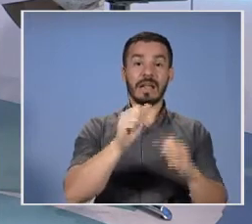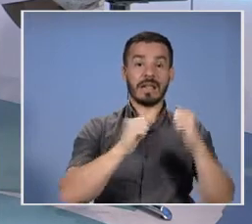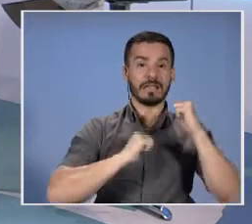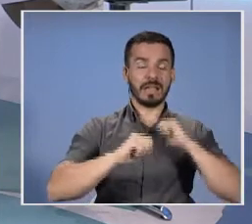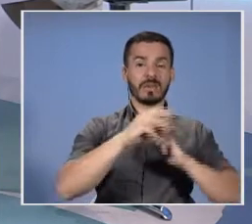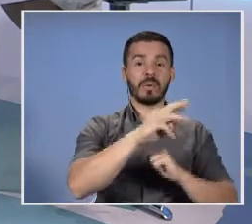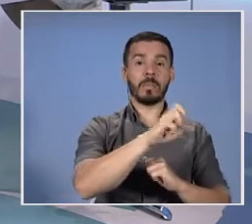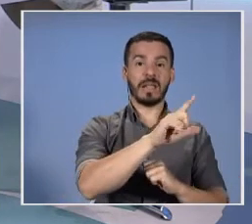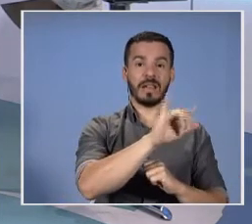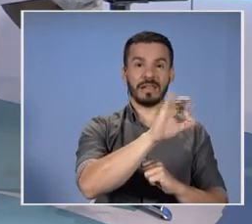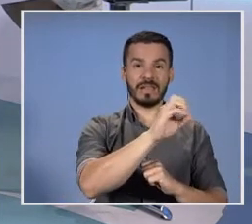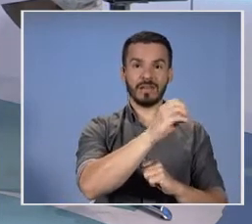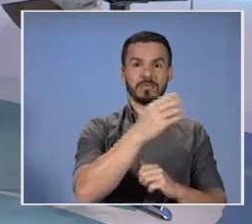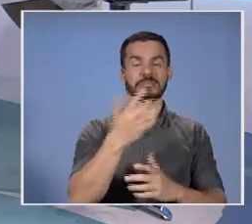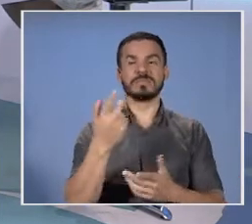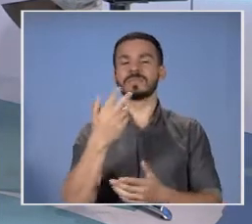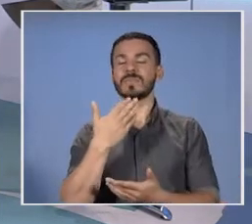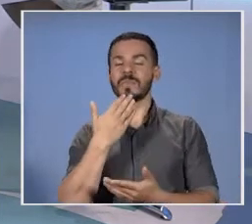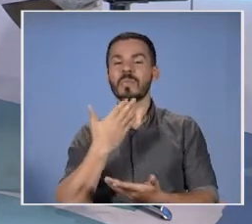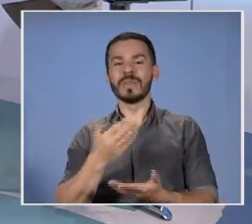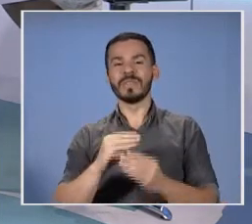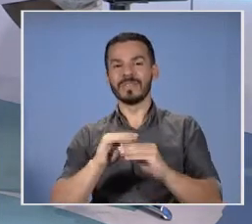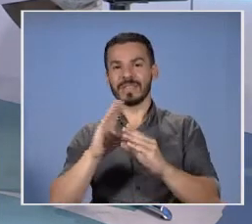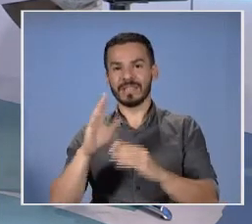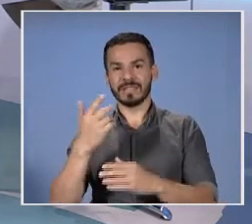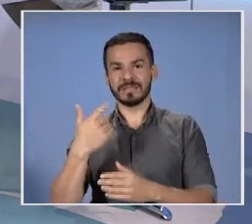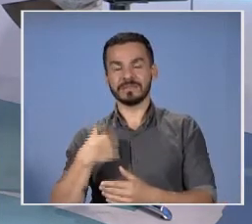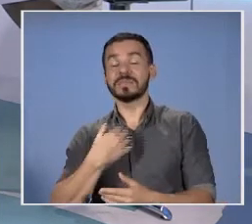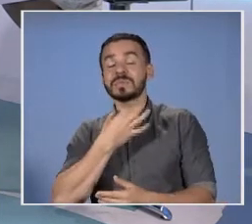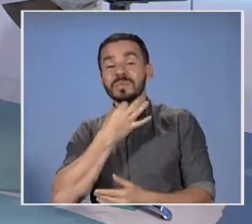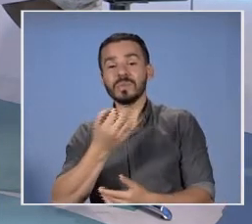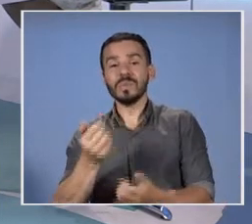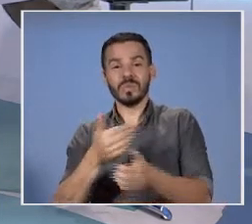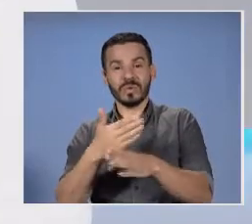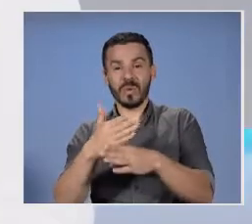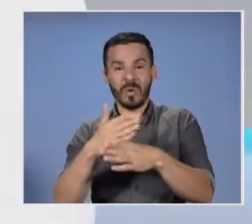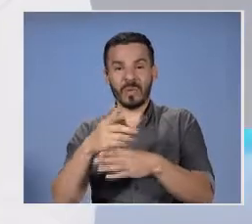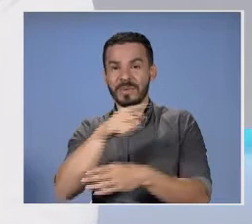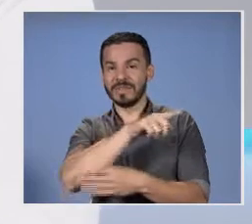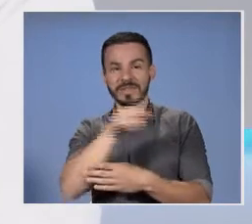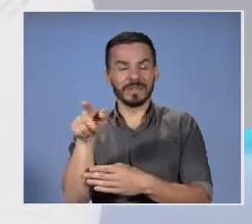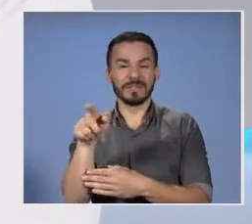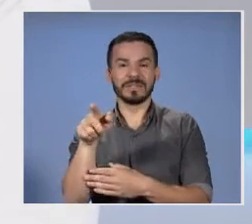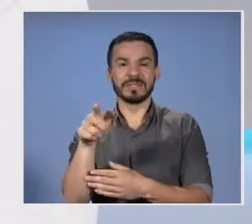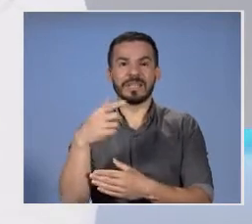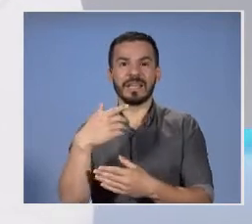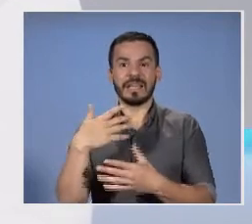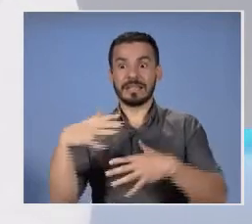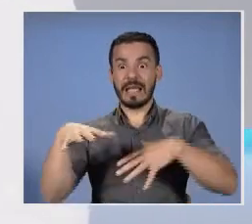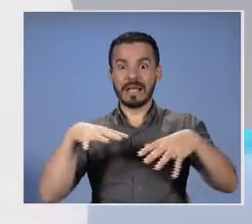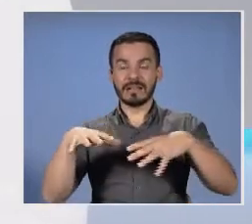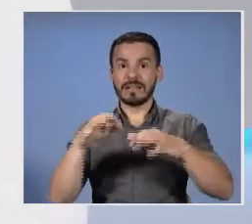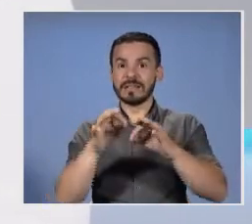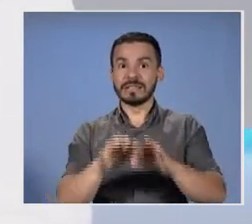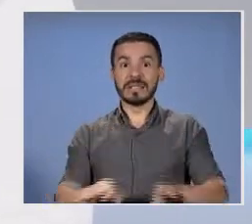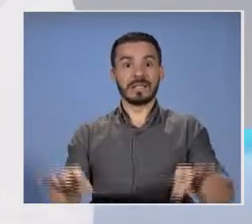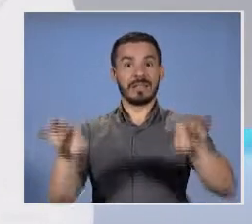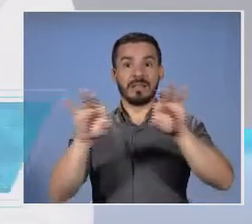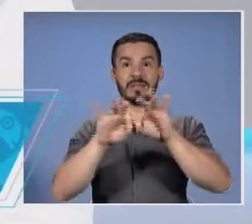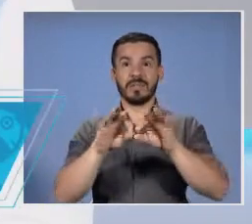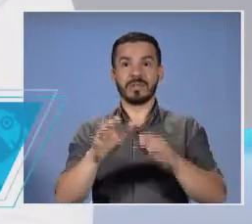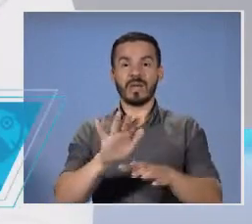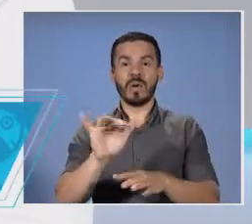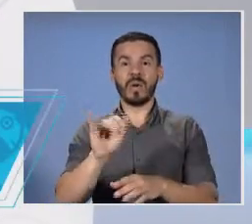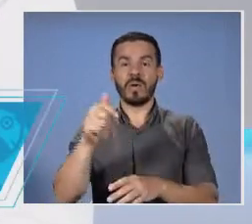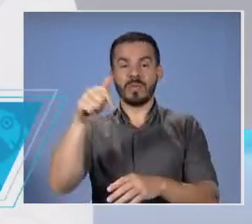Buenos días a ambos, un gusto tenerlos. Muy buenos días, un placer como siempre compartir con ustedes acontecimientos tan importantes como el que